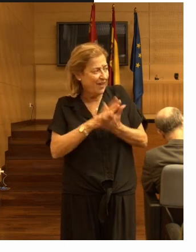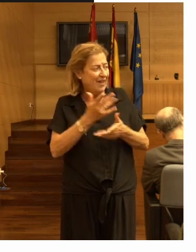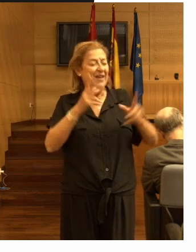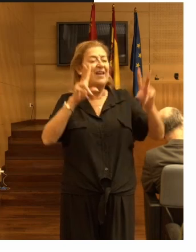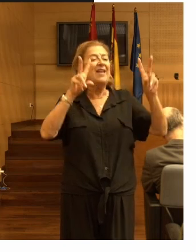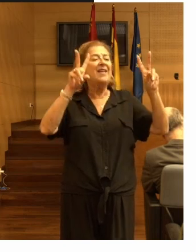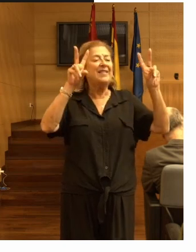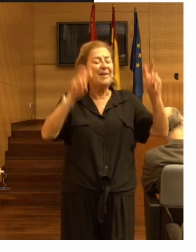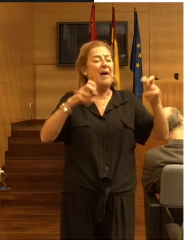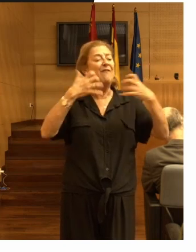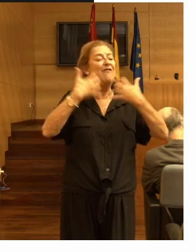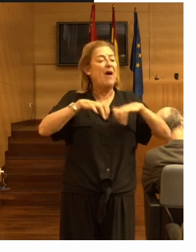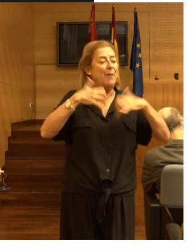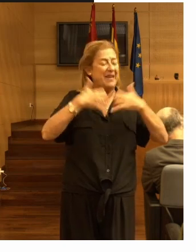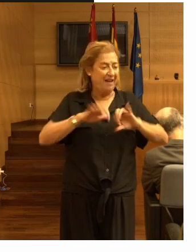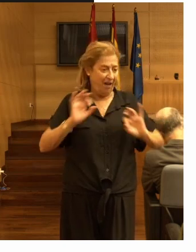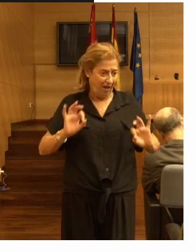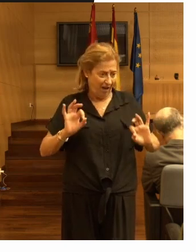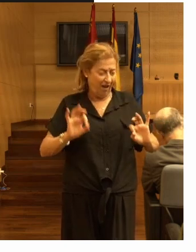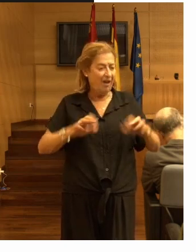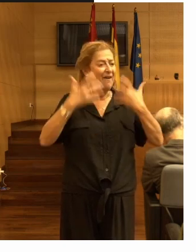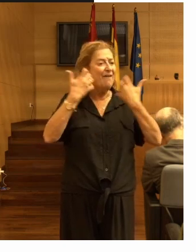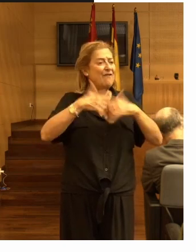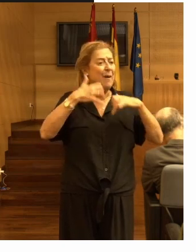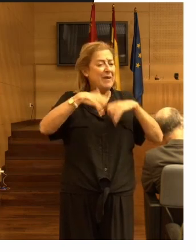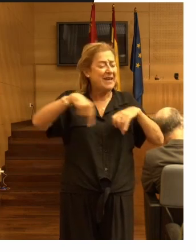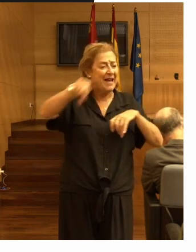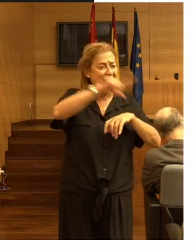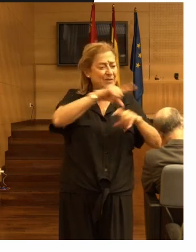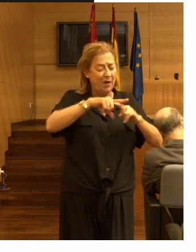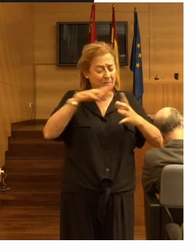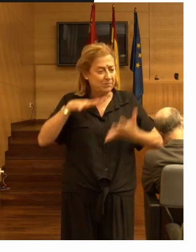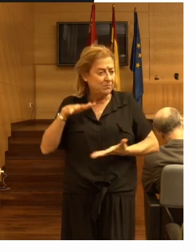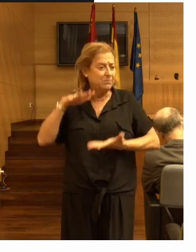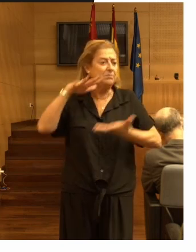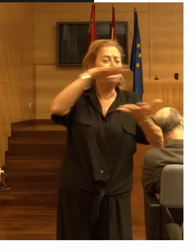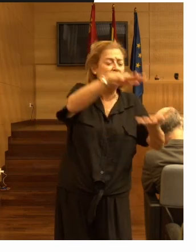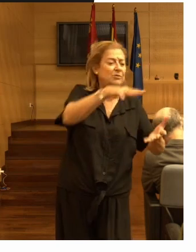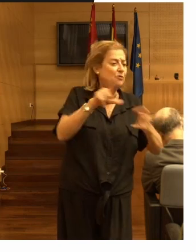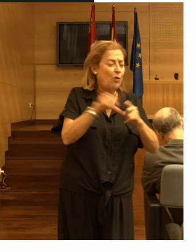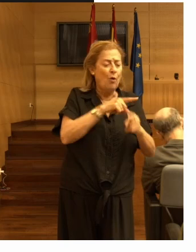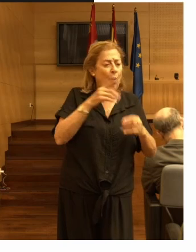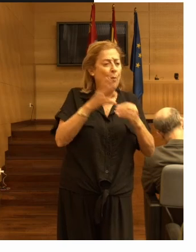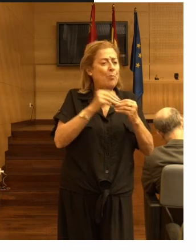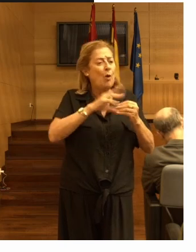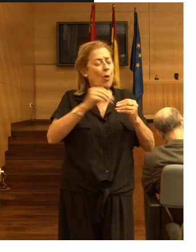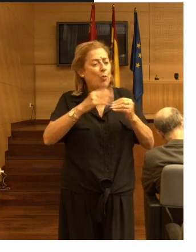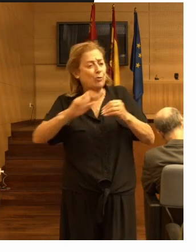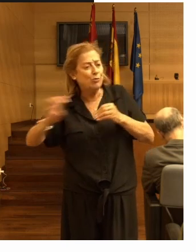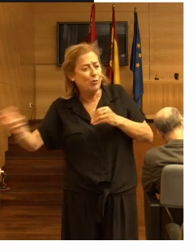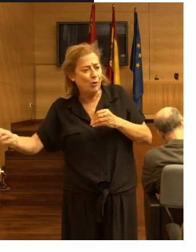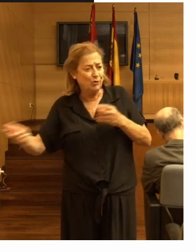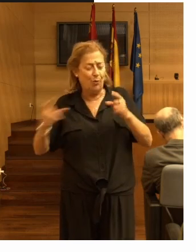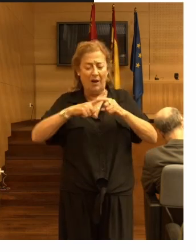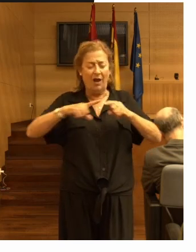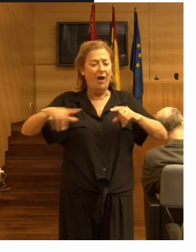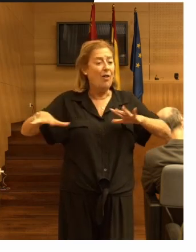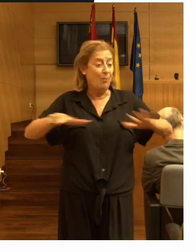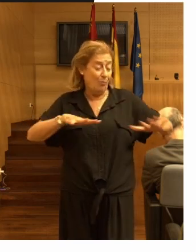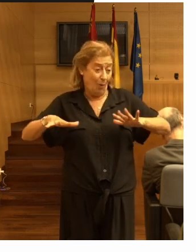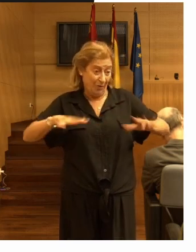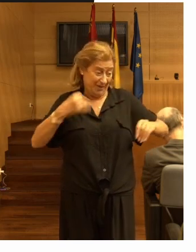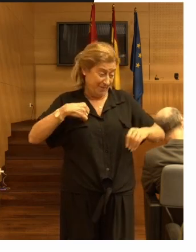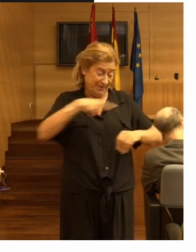tema de los fabricantes los fabricantes que son los que proveen de todos esos productos ya sean de domótica como ha